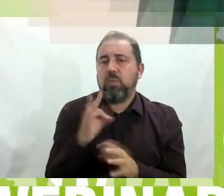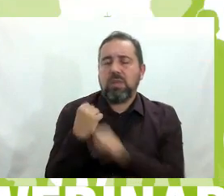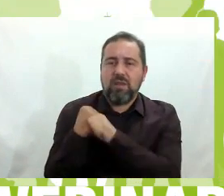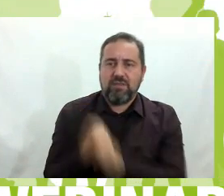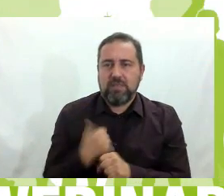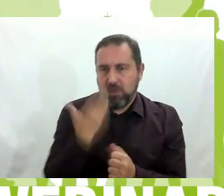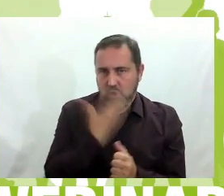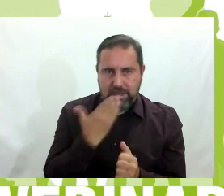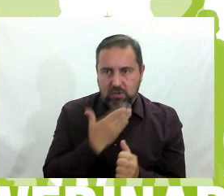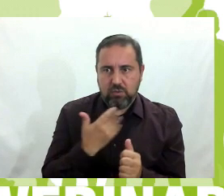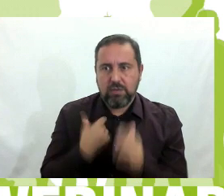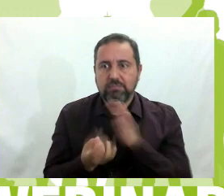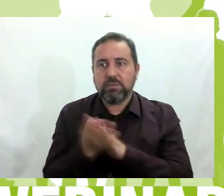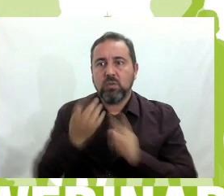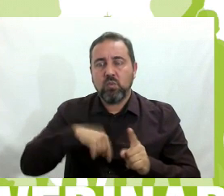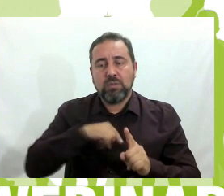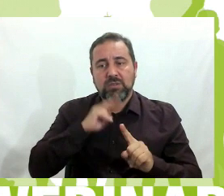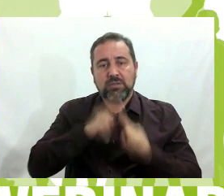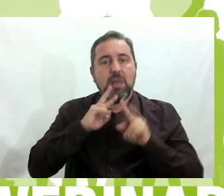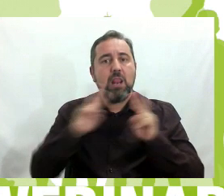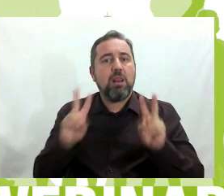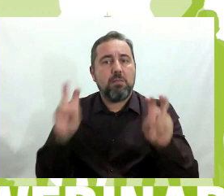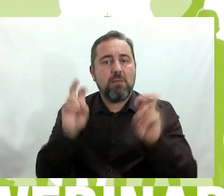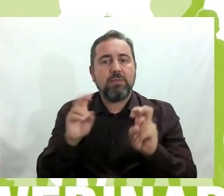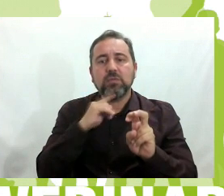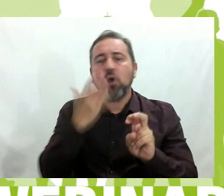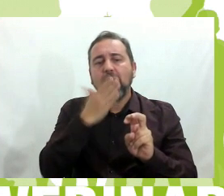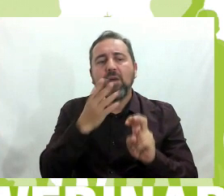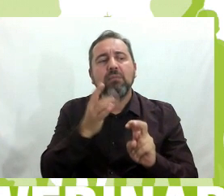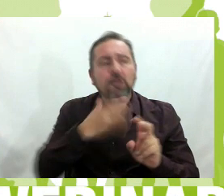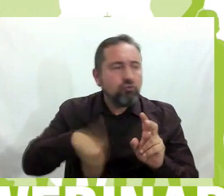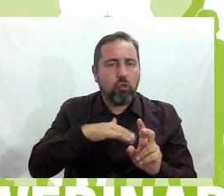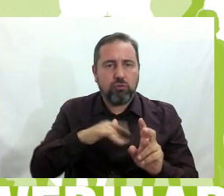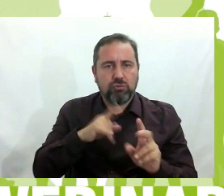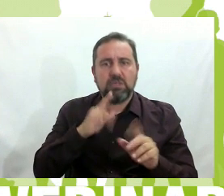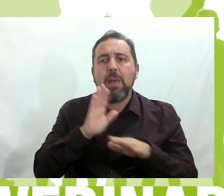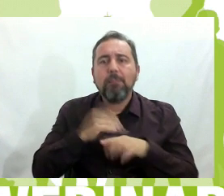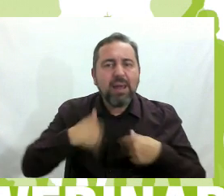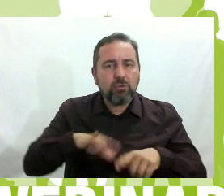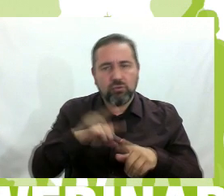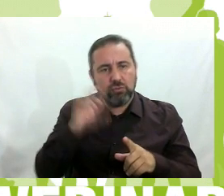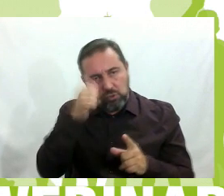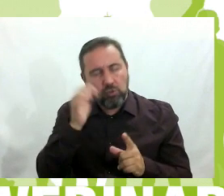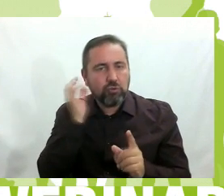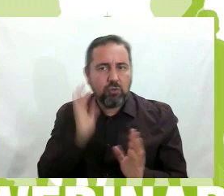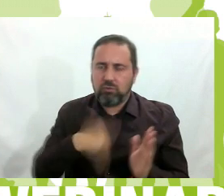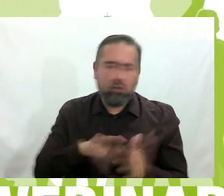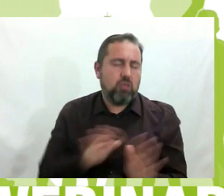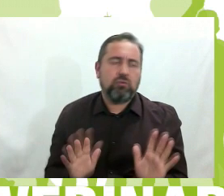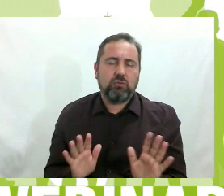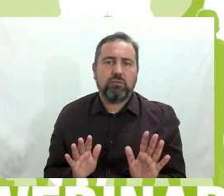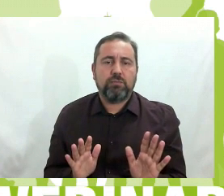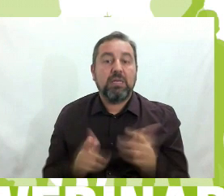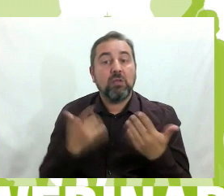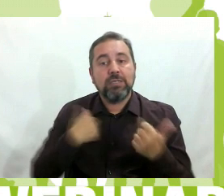colegio y se convirtió en nuestro lema, que es un cole de todos, de todas y para todos y para todas. Y ahí empezamos